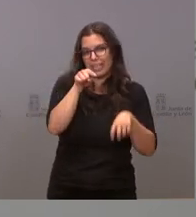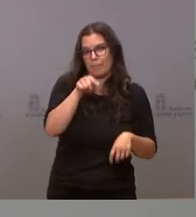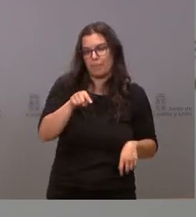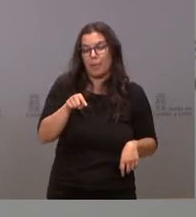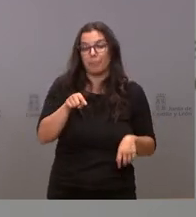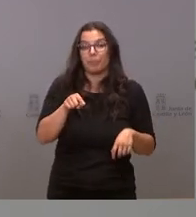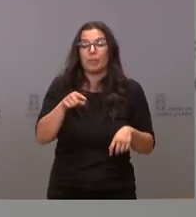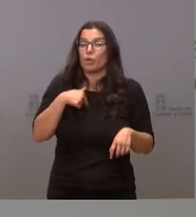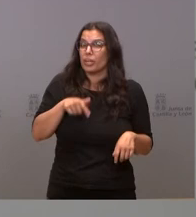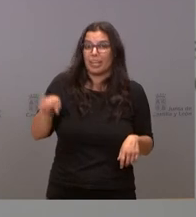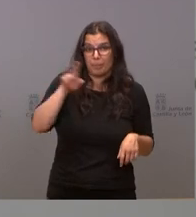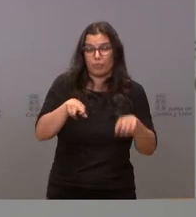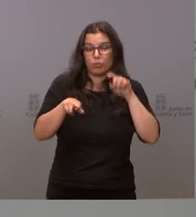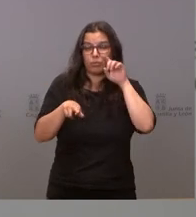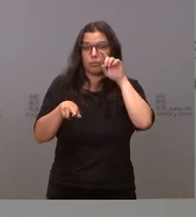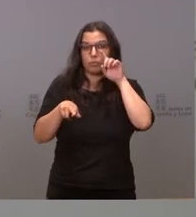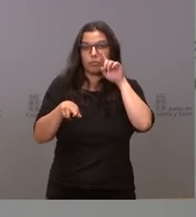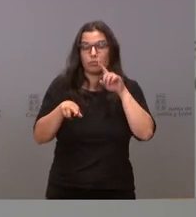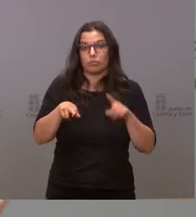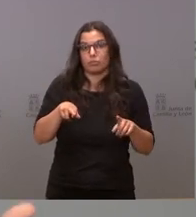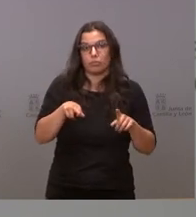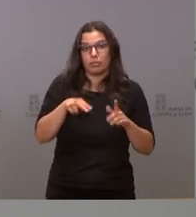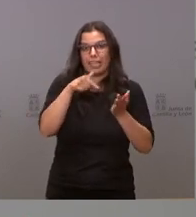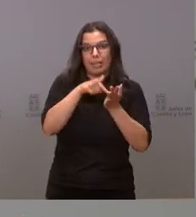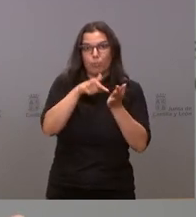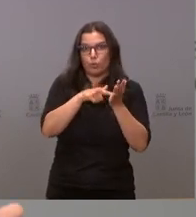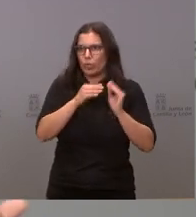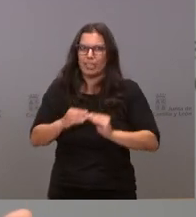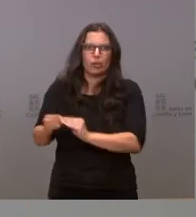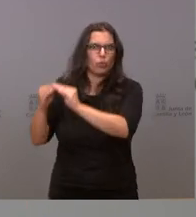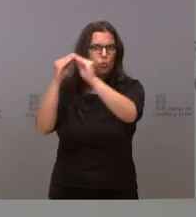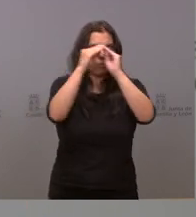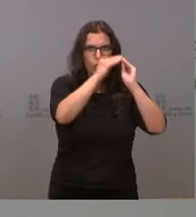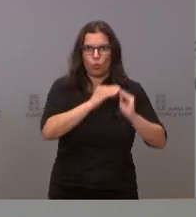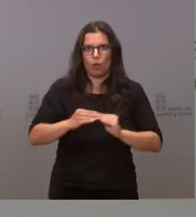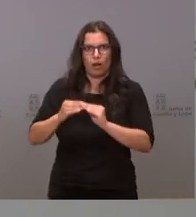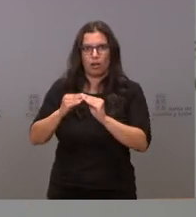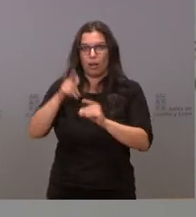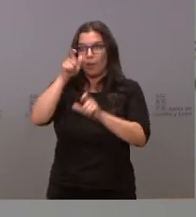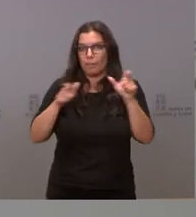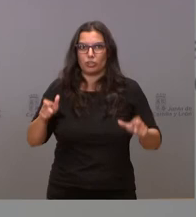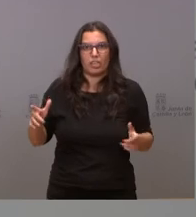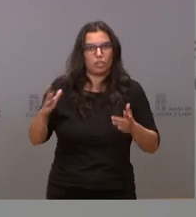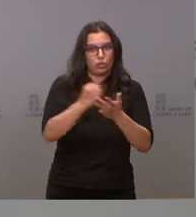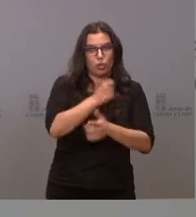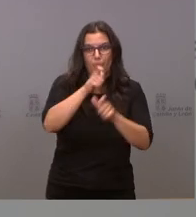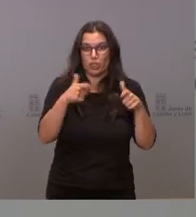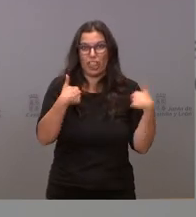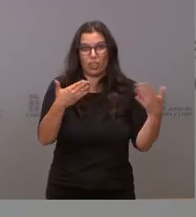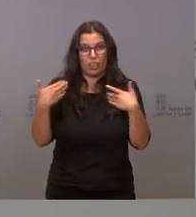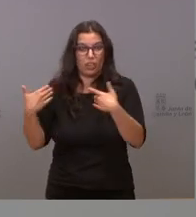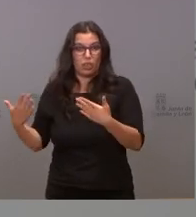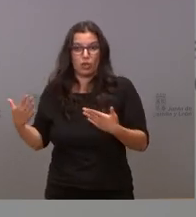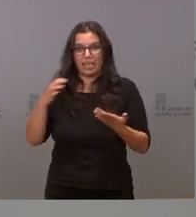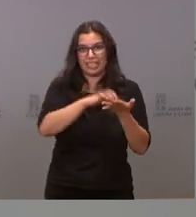cuestión pero insistir se le ha tratado a todas las familias a todas las personas a todos los donantes de